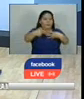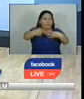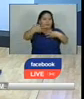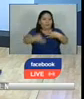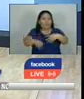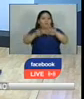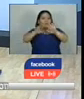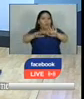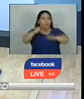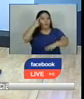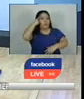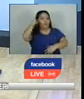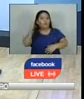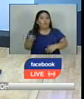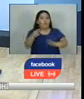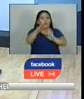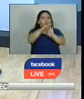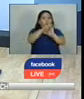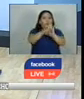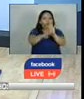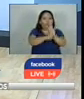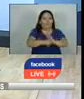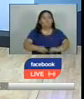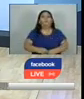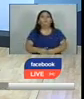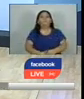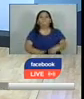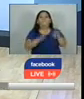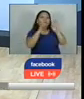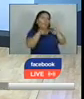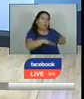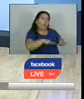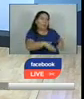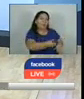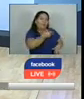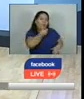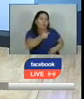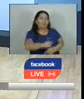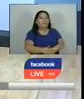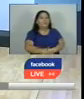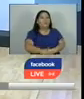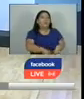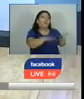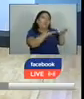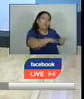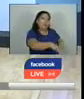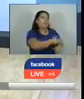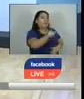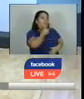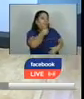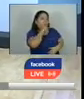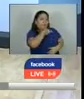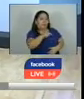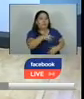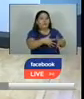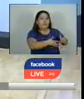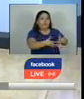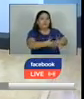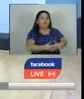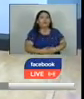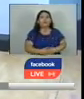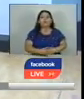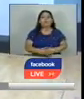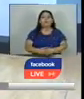8 y las nuevas normativas muy bien vamos a estar pendientes gracias Ernesto Ernesto Cornejo gracias por tu reporte desde los Estados Unidos